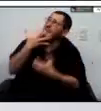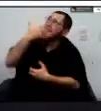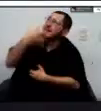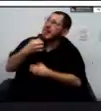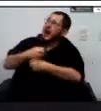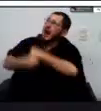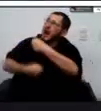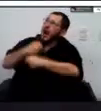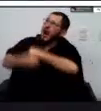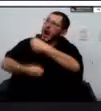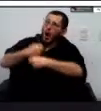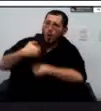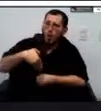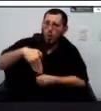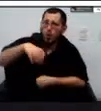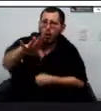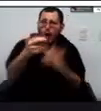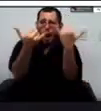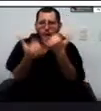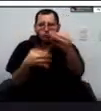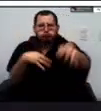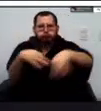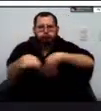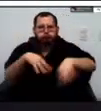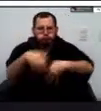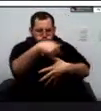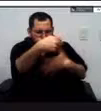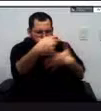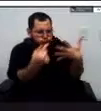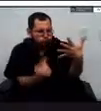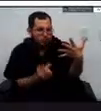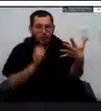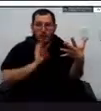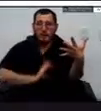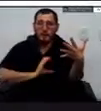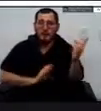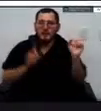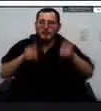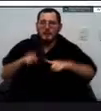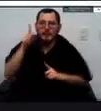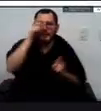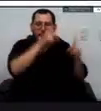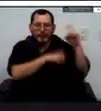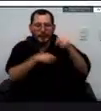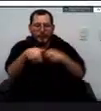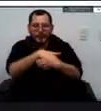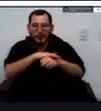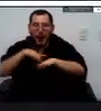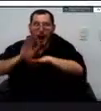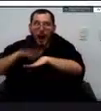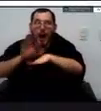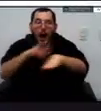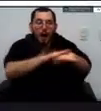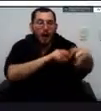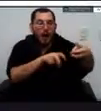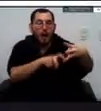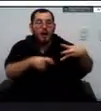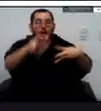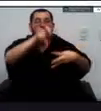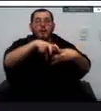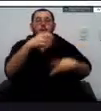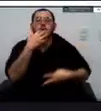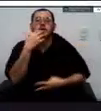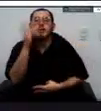como el componente y digamos que en esa misma edad pues nosotros tenemos unos tipos de alerta entonces digamos nosotros podemos decir oiga una